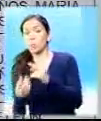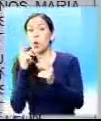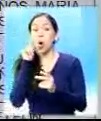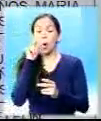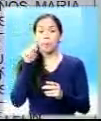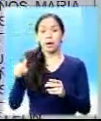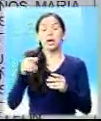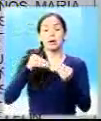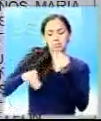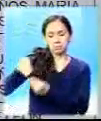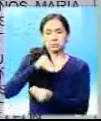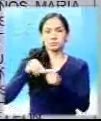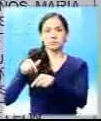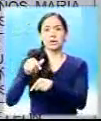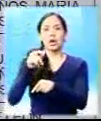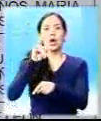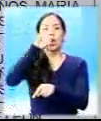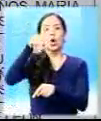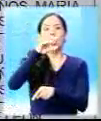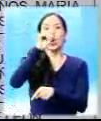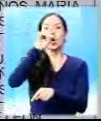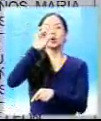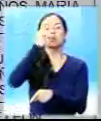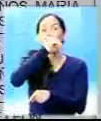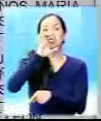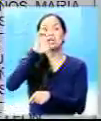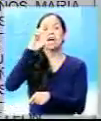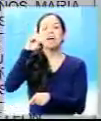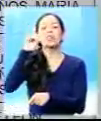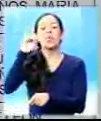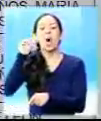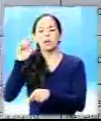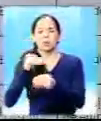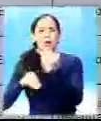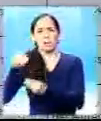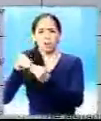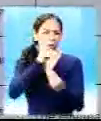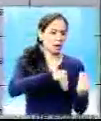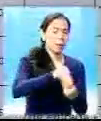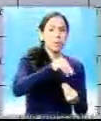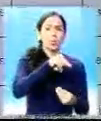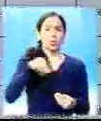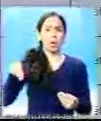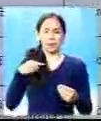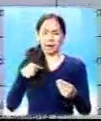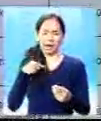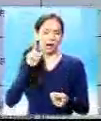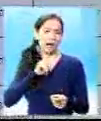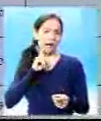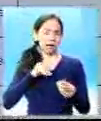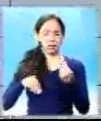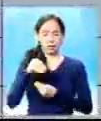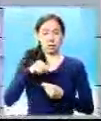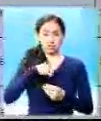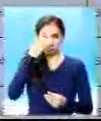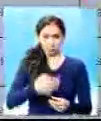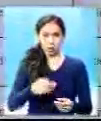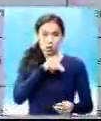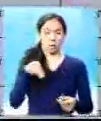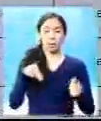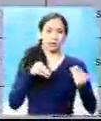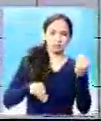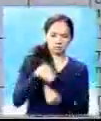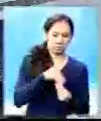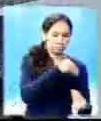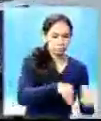llamaría ahora José Eduardo Valenzuela Molina de seis años. En el despliegue de mensajes de la unidad de análisis del